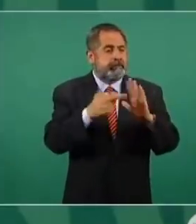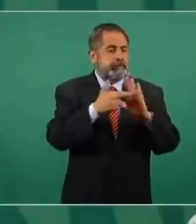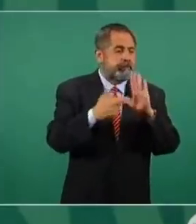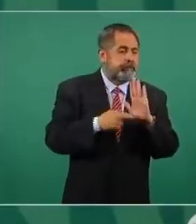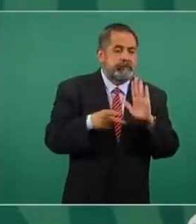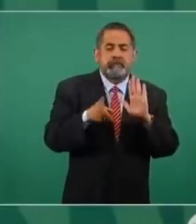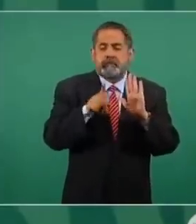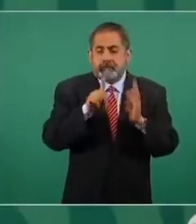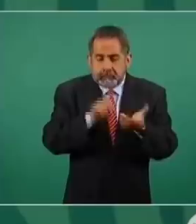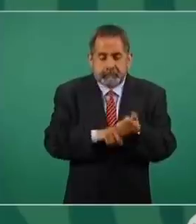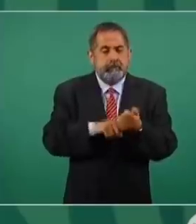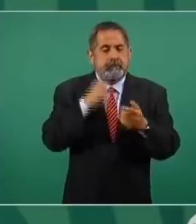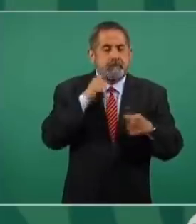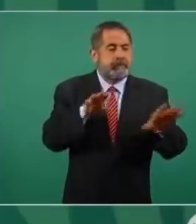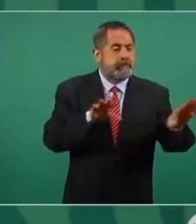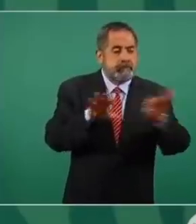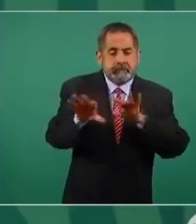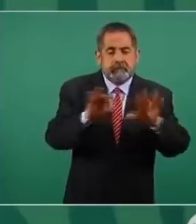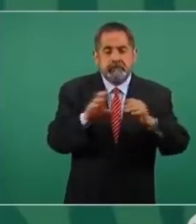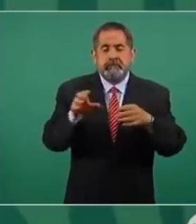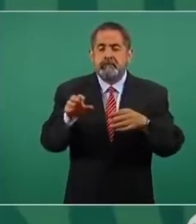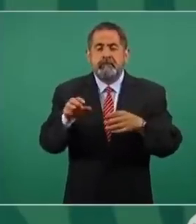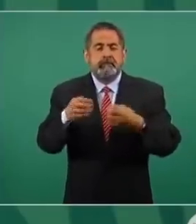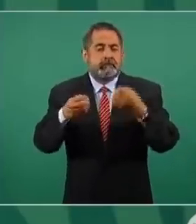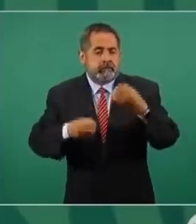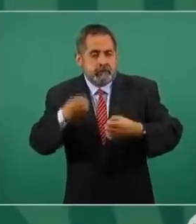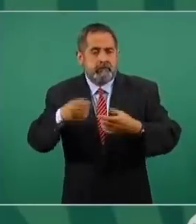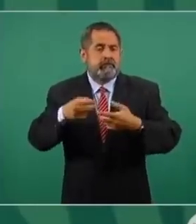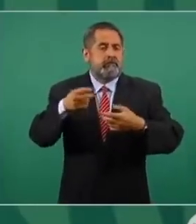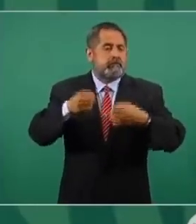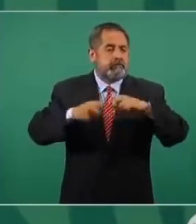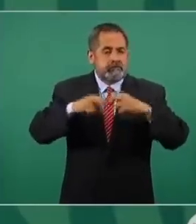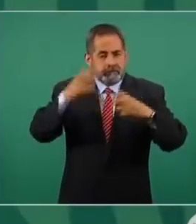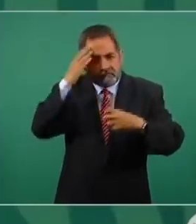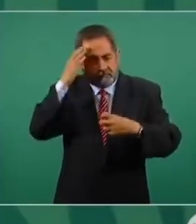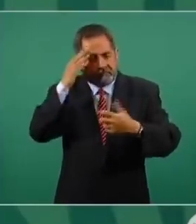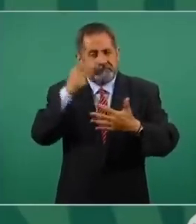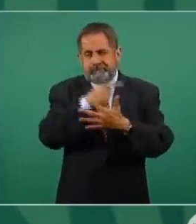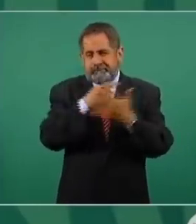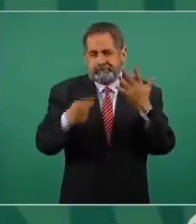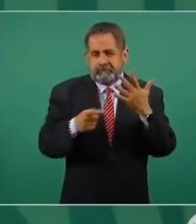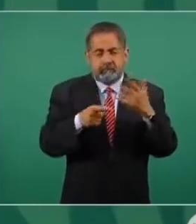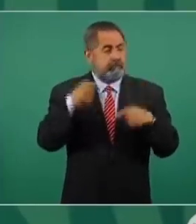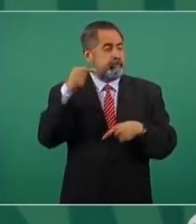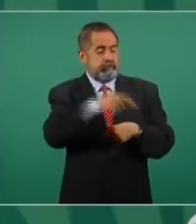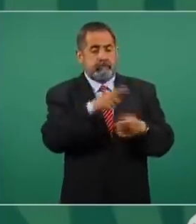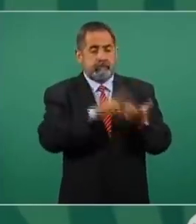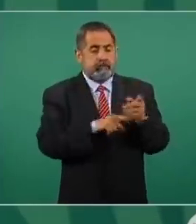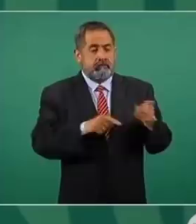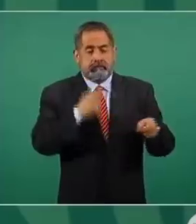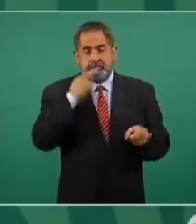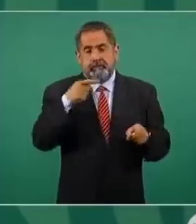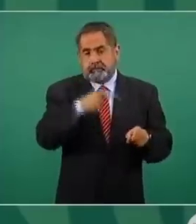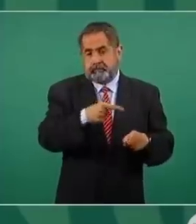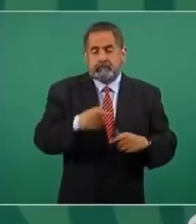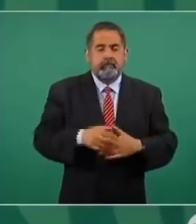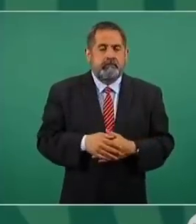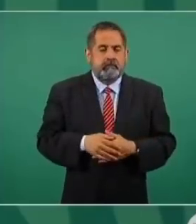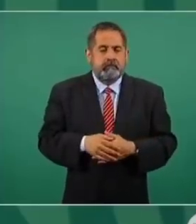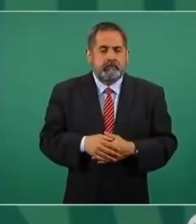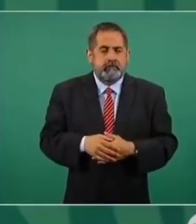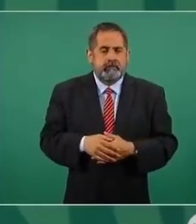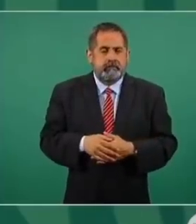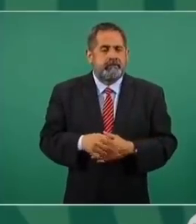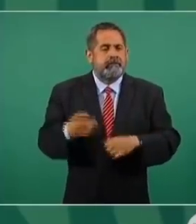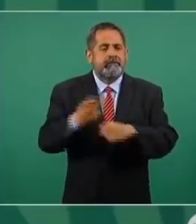para la elección de jueces de magistrados de ministros que sucedía en el